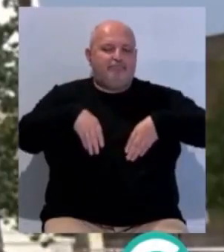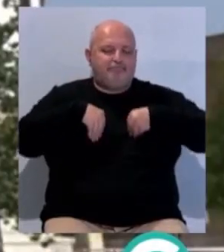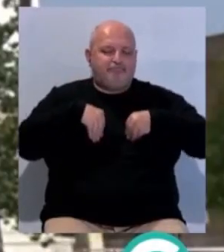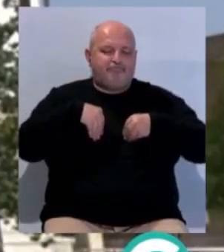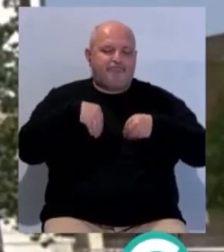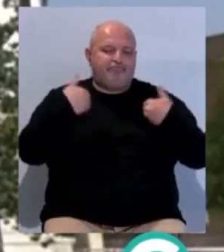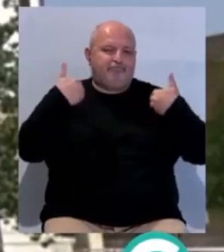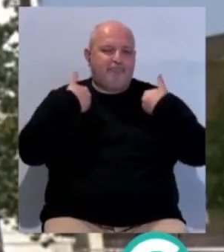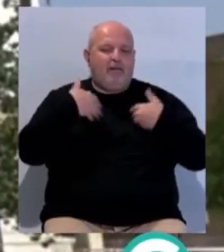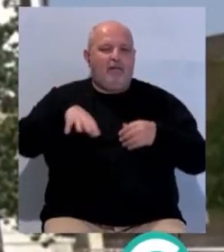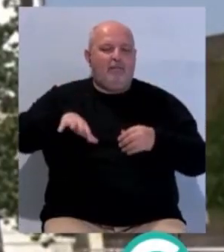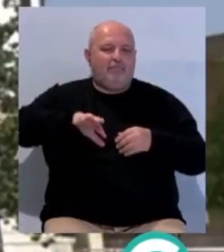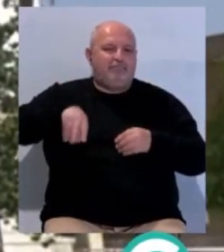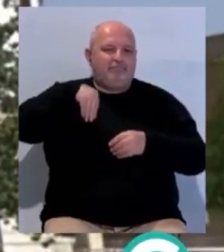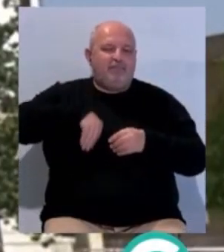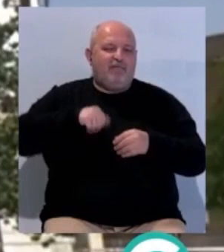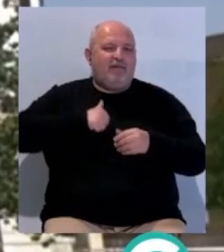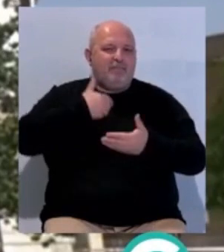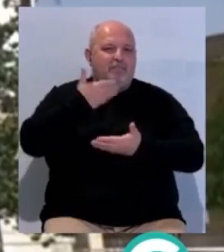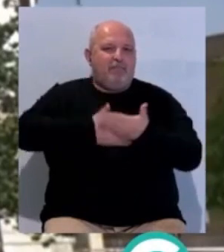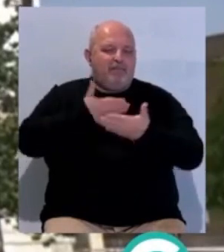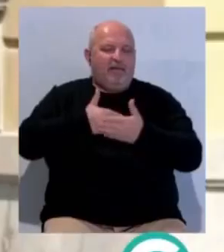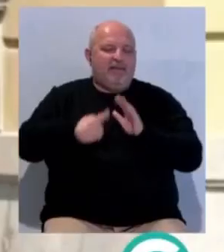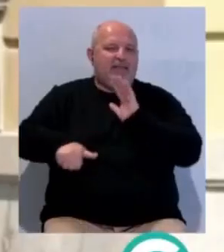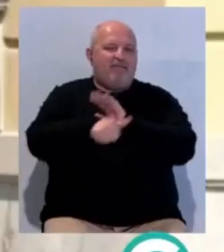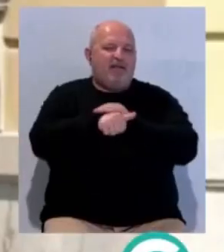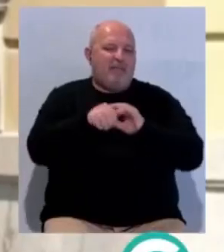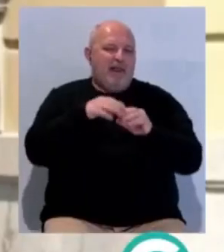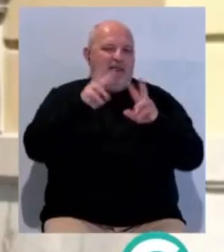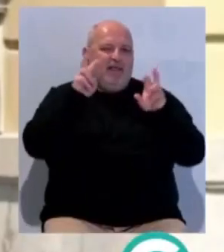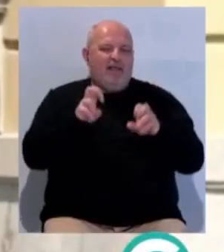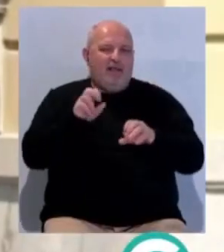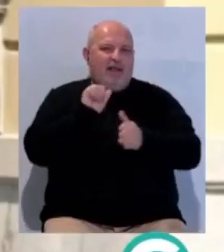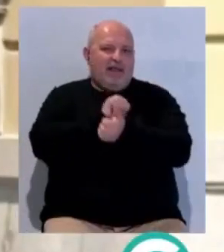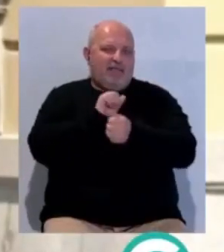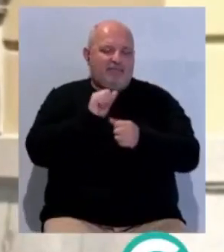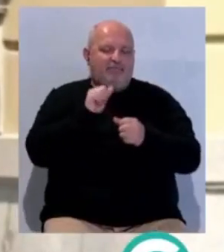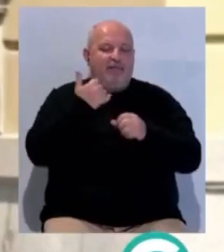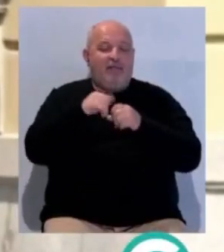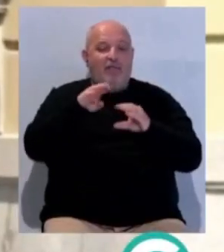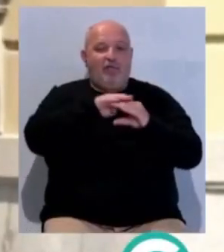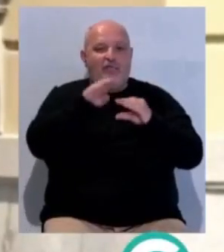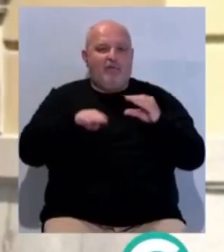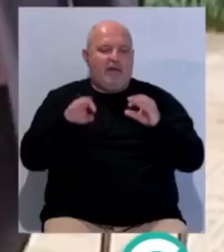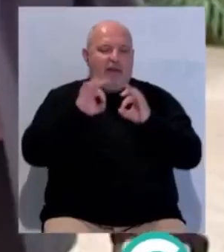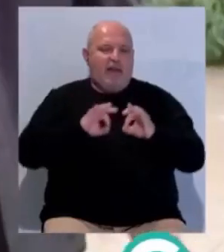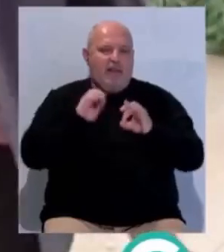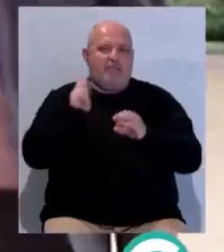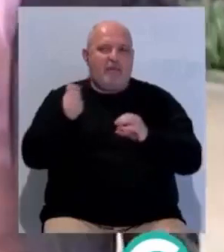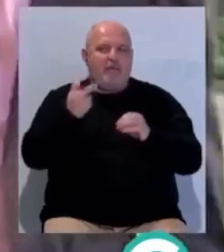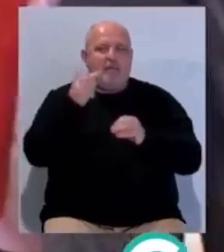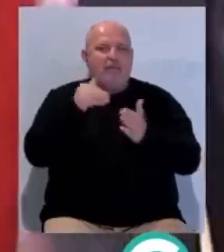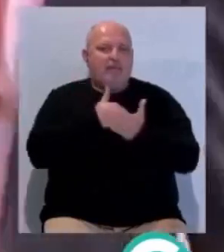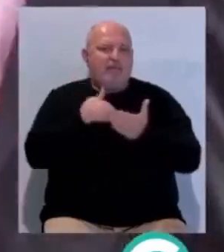los cargos de apropiación indebida, falsedad documental y estafa para evitar la cárcel, mientras Zona Franca ya no tendrá que pagar los